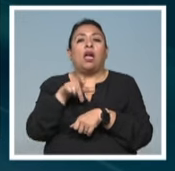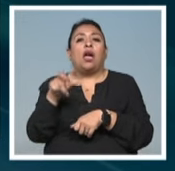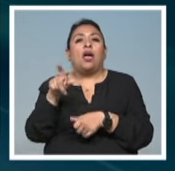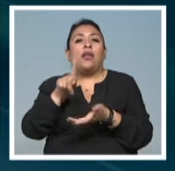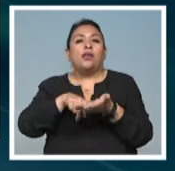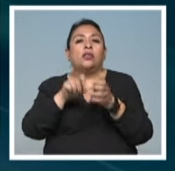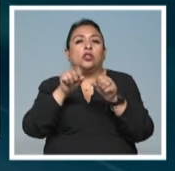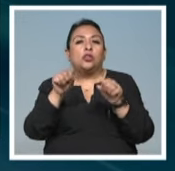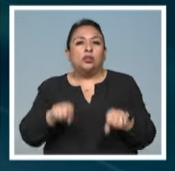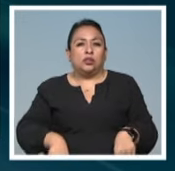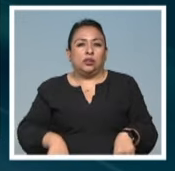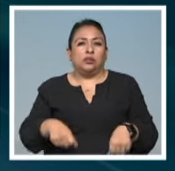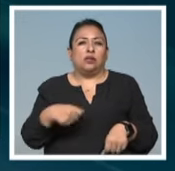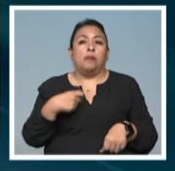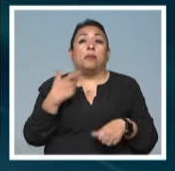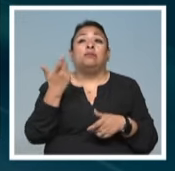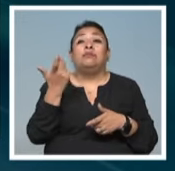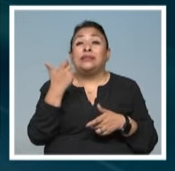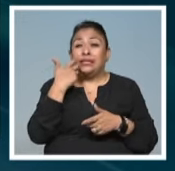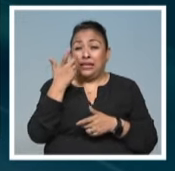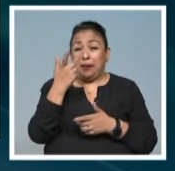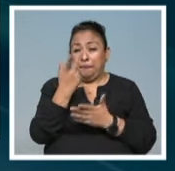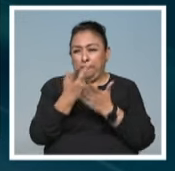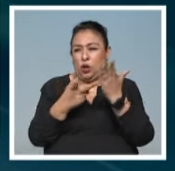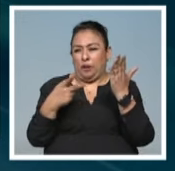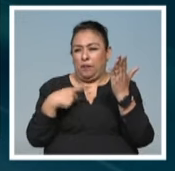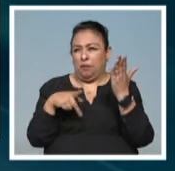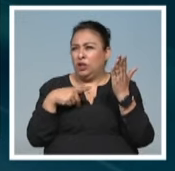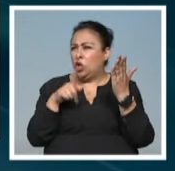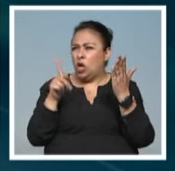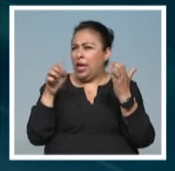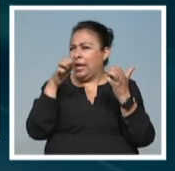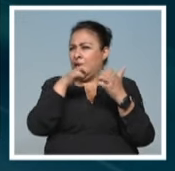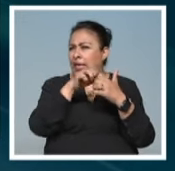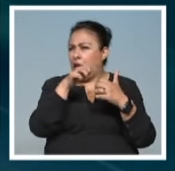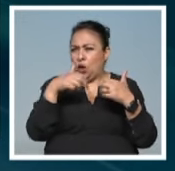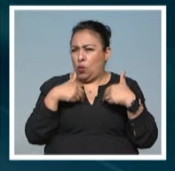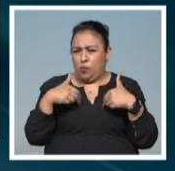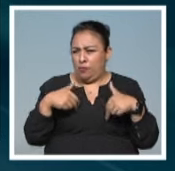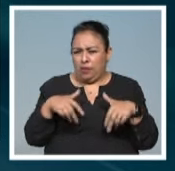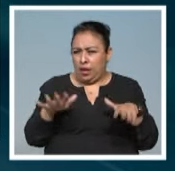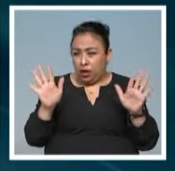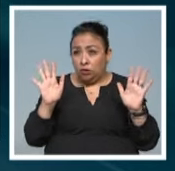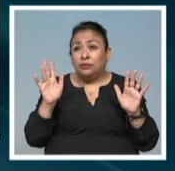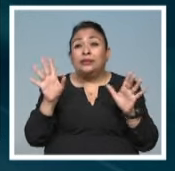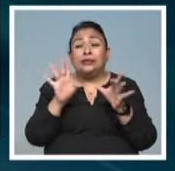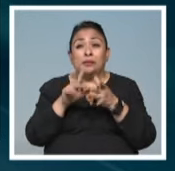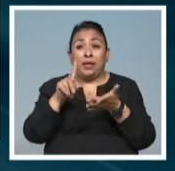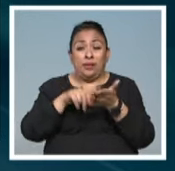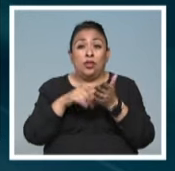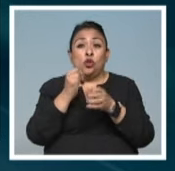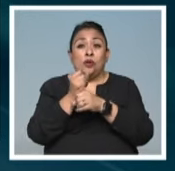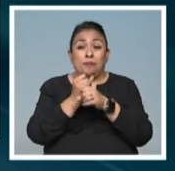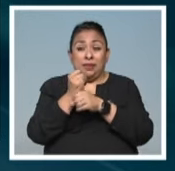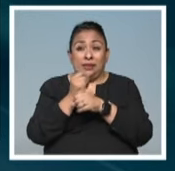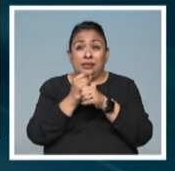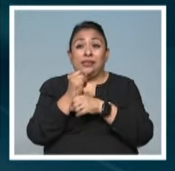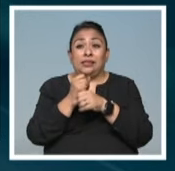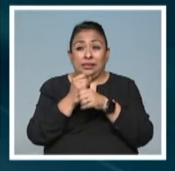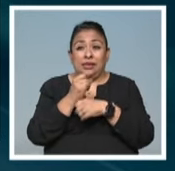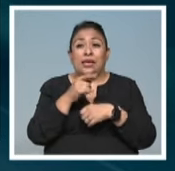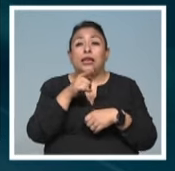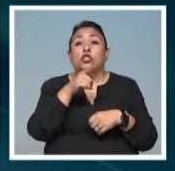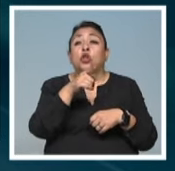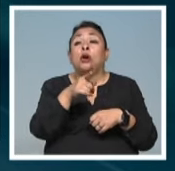sistemas de escaneo. Aunque la intención de los programadores no es engañar a los humanos, se explica en la publicación en línea Science